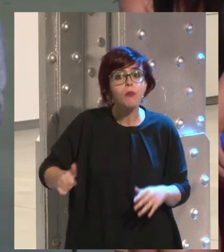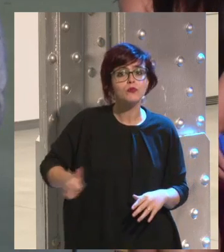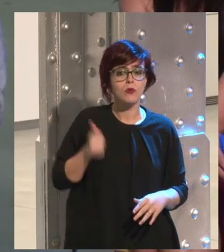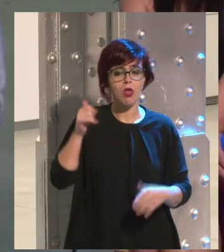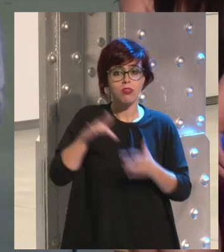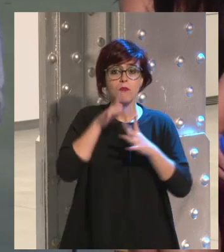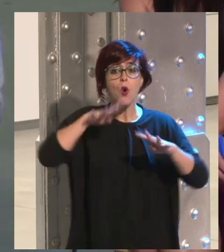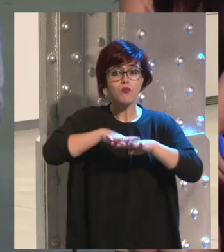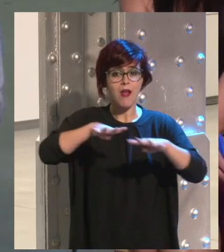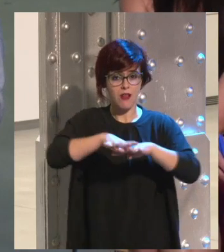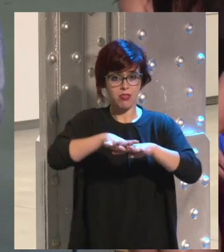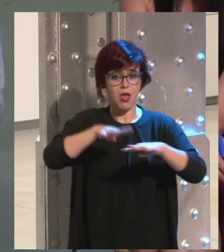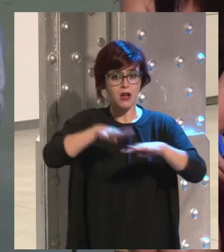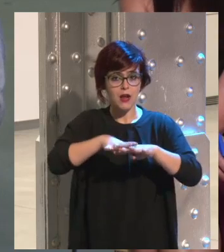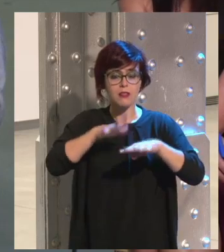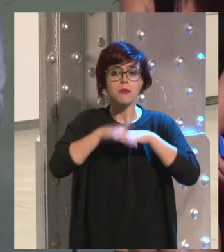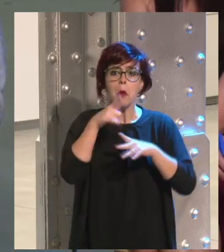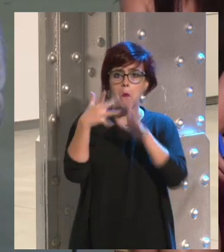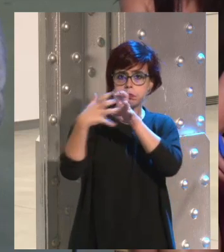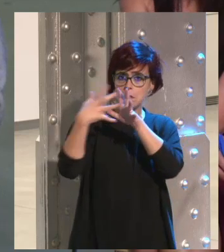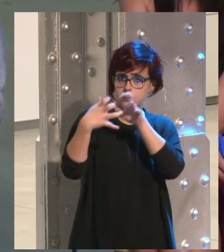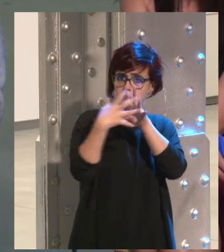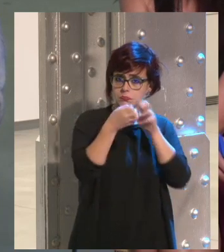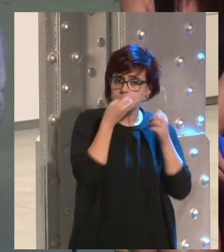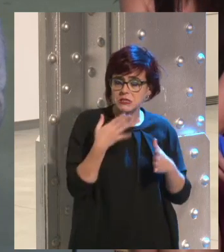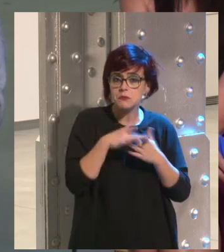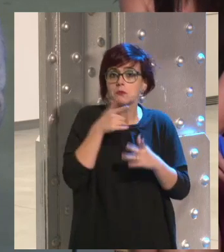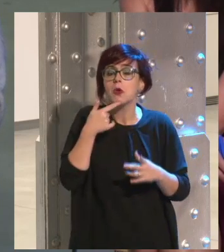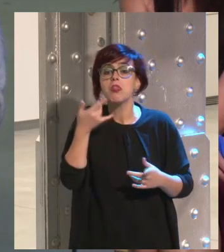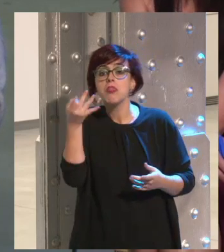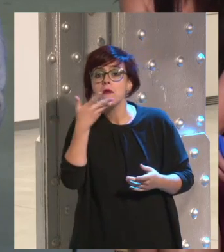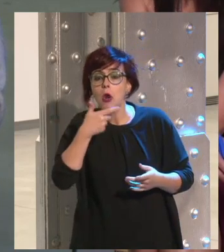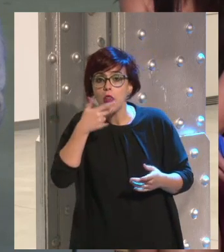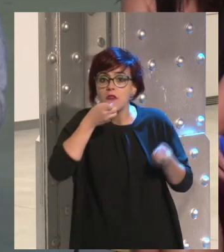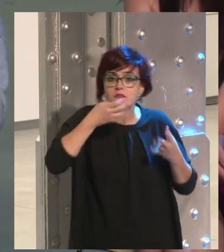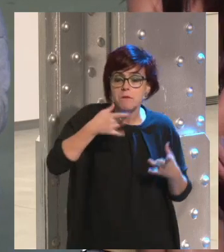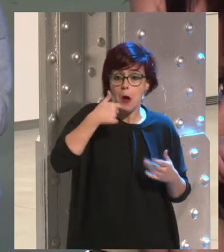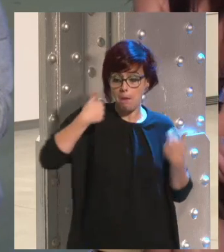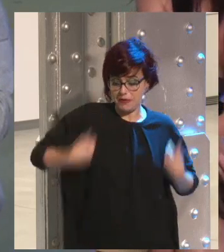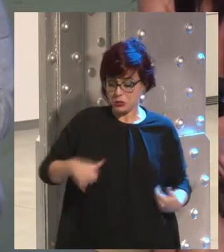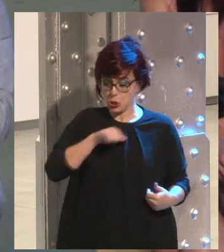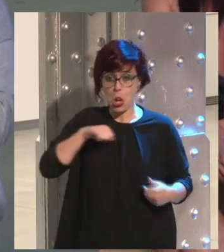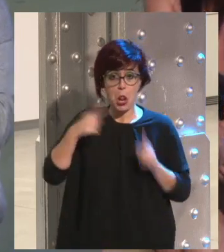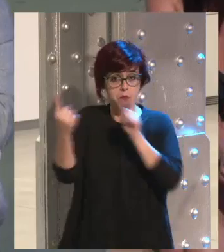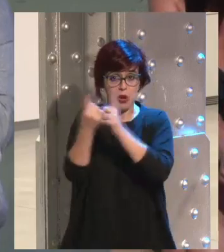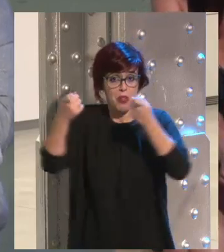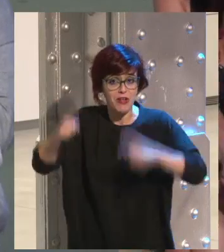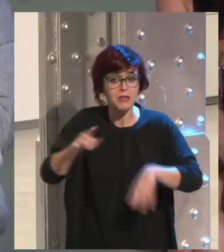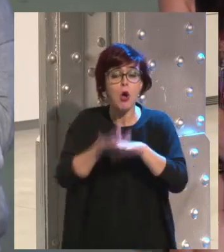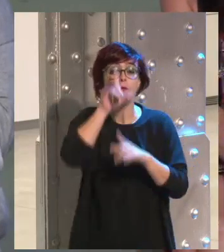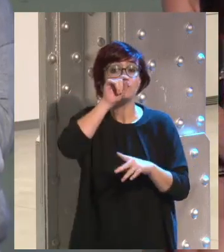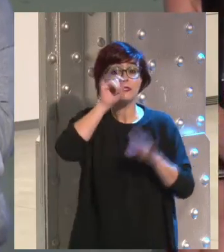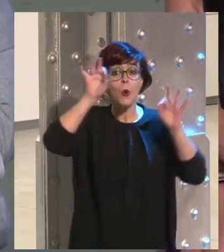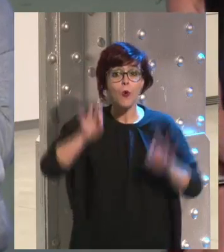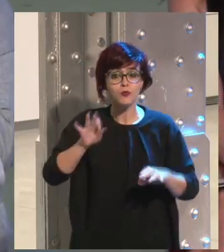generarte una red una red de gente con la que te entiendes y que a lo mejor no necesariamente tienes que conocer personalmente el otro día me reí mucho en Twitter porque había un